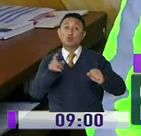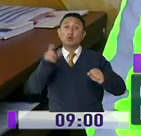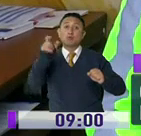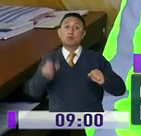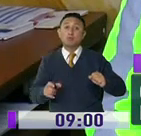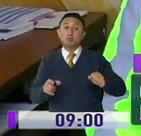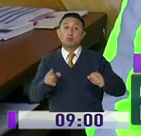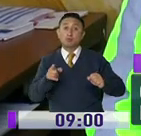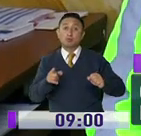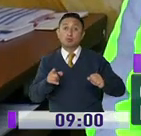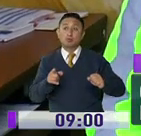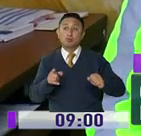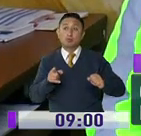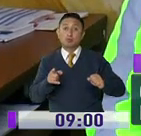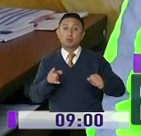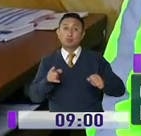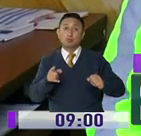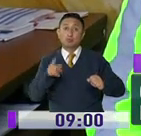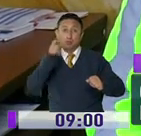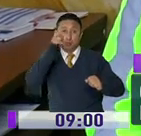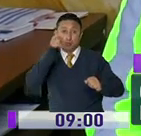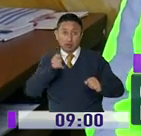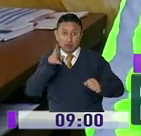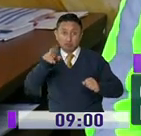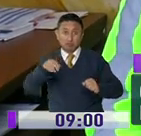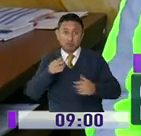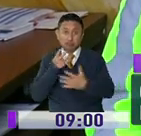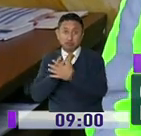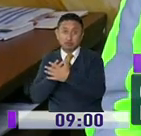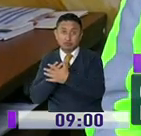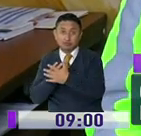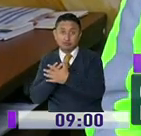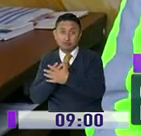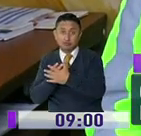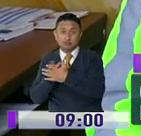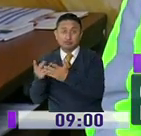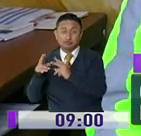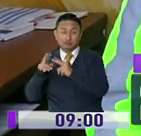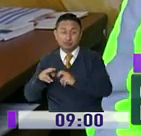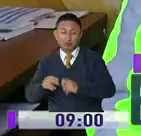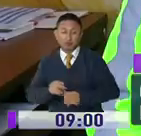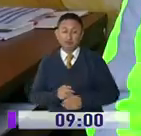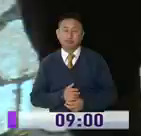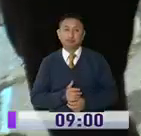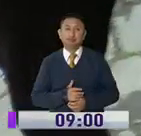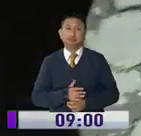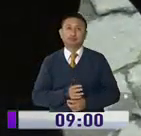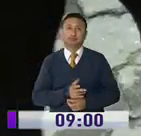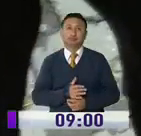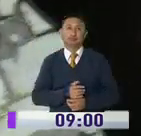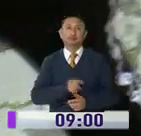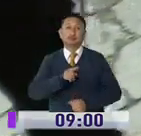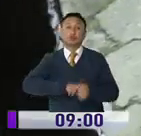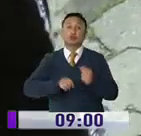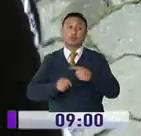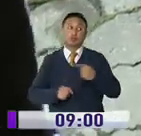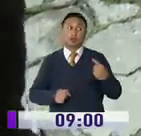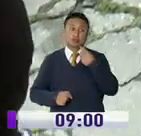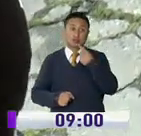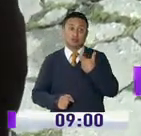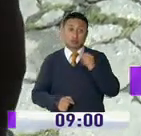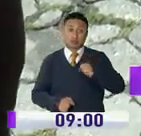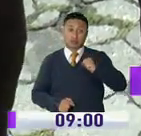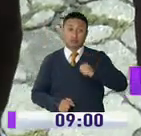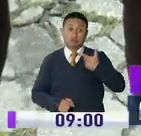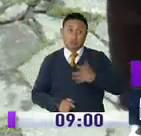ellos, que estaría a órdenes del fiscal de turno respectivo para realizar las investigaciones. Los hermanos del OXISO manifiestan